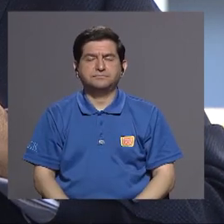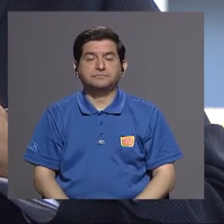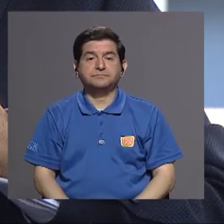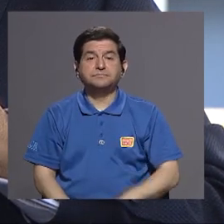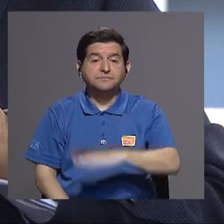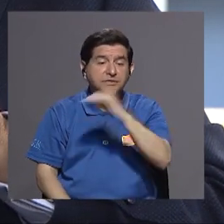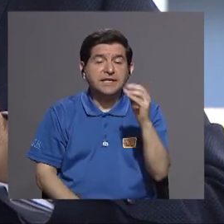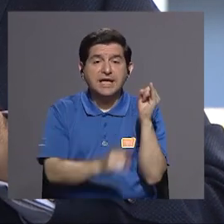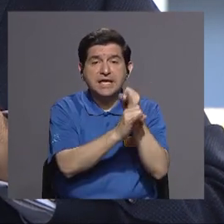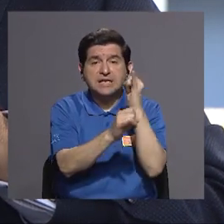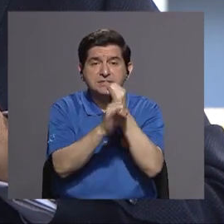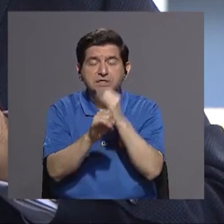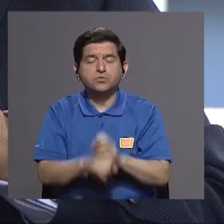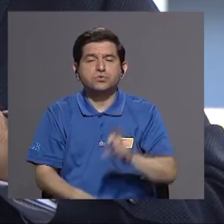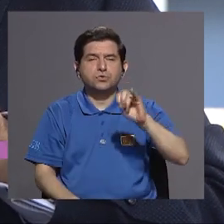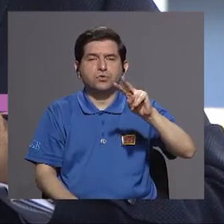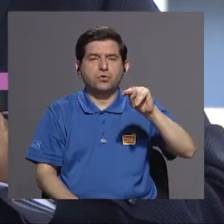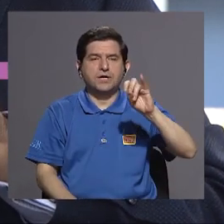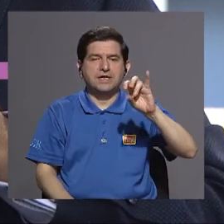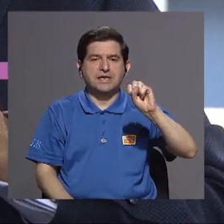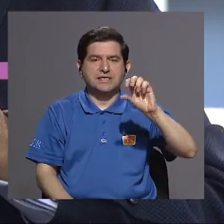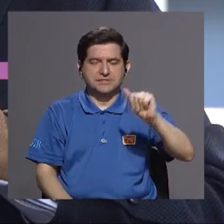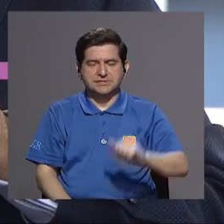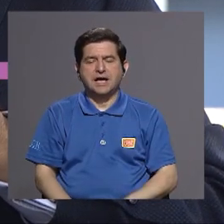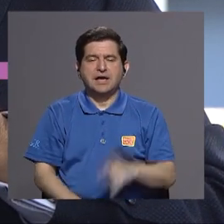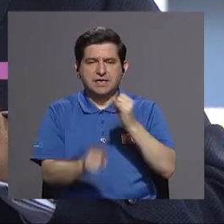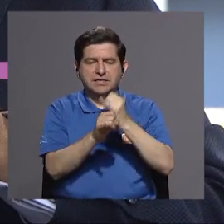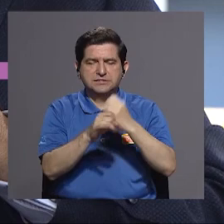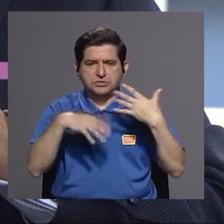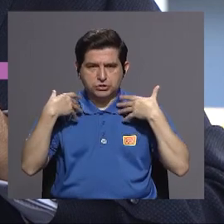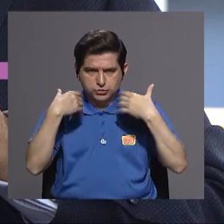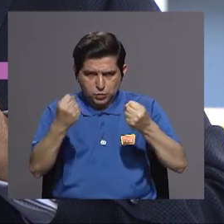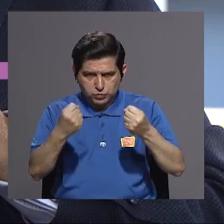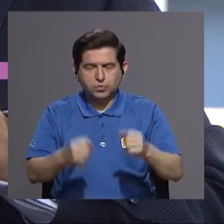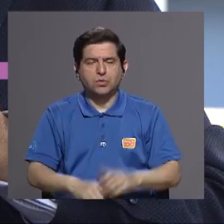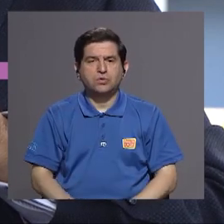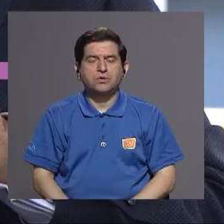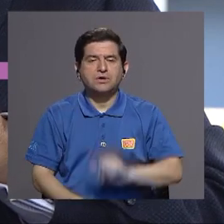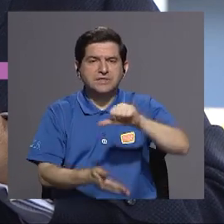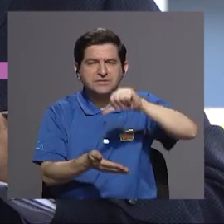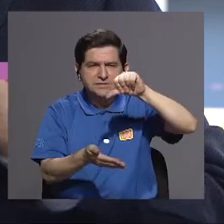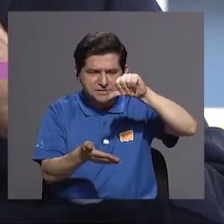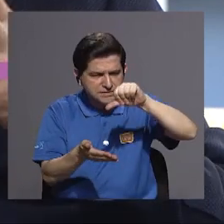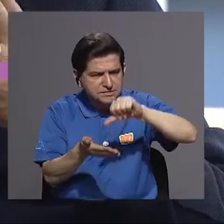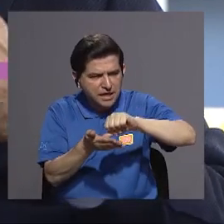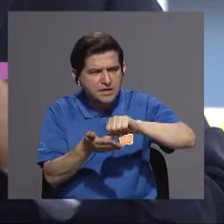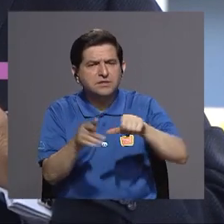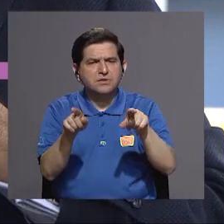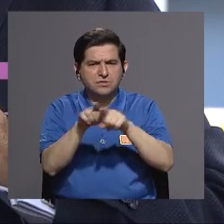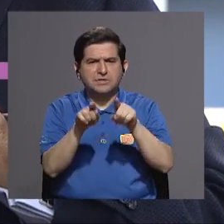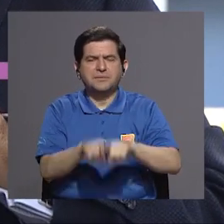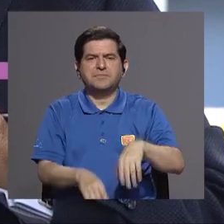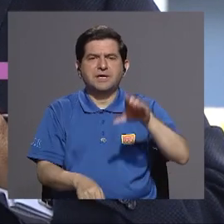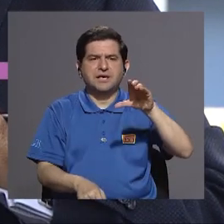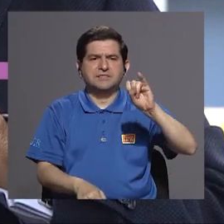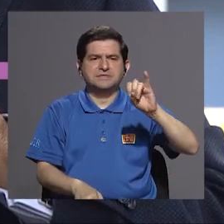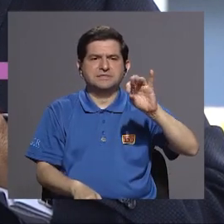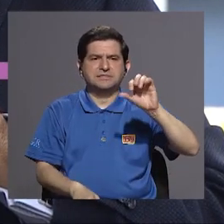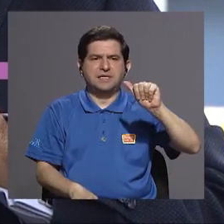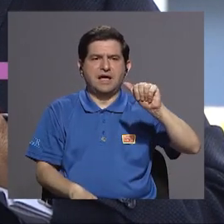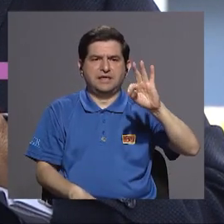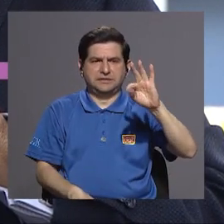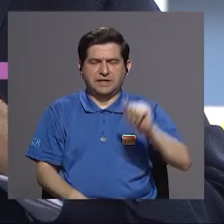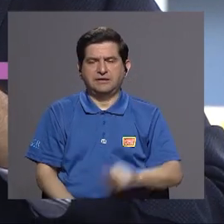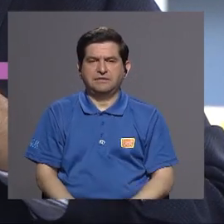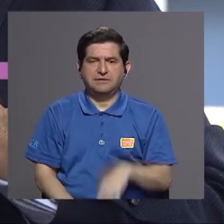y institutos como INISA el instituto de salud tiene el centro de las SIATA verdad que está